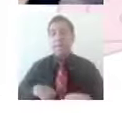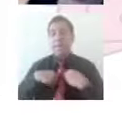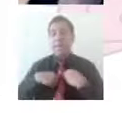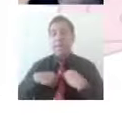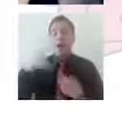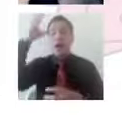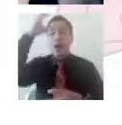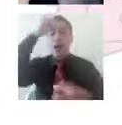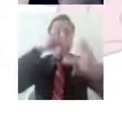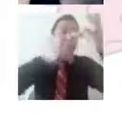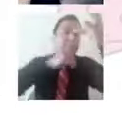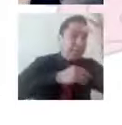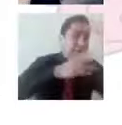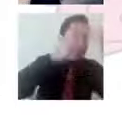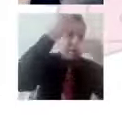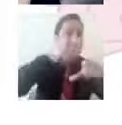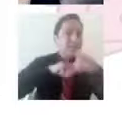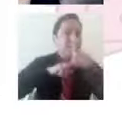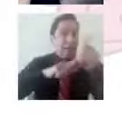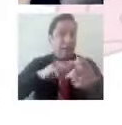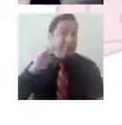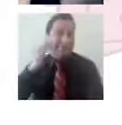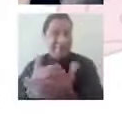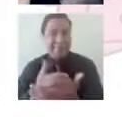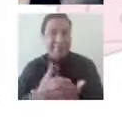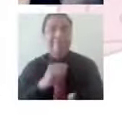Vayamos un poco sistematizando estas situaciones.